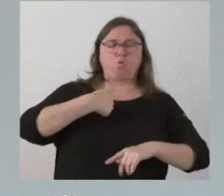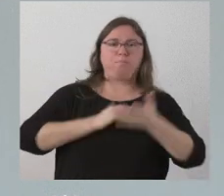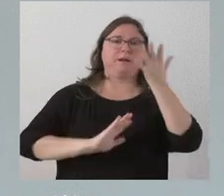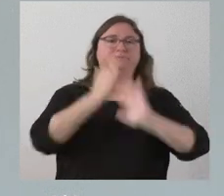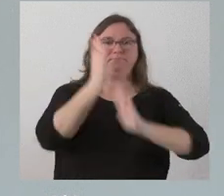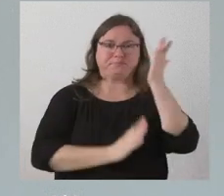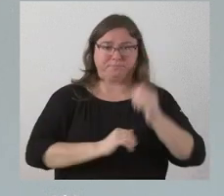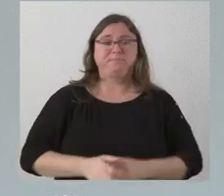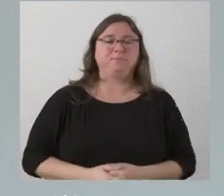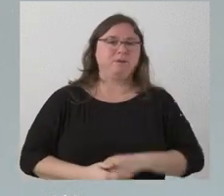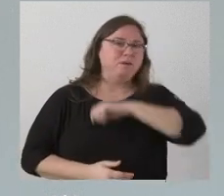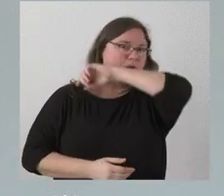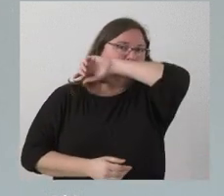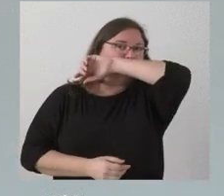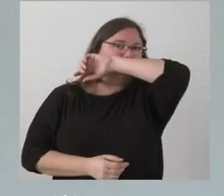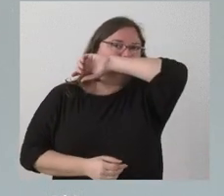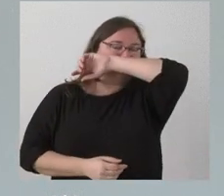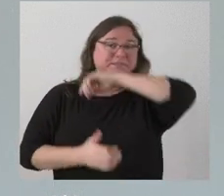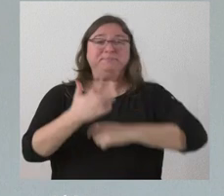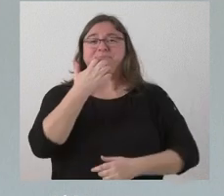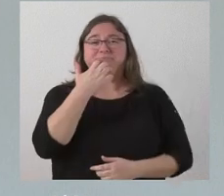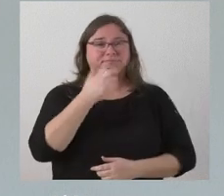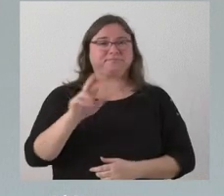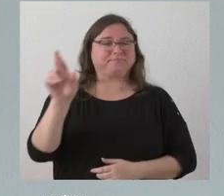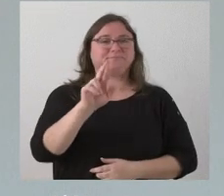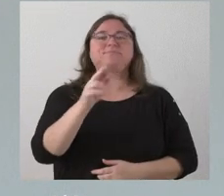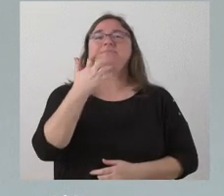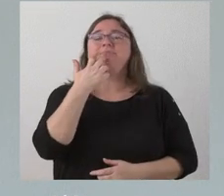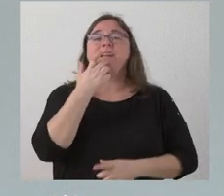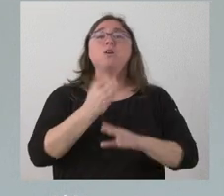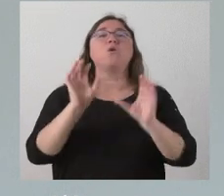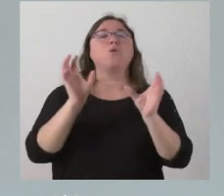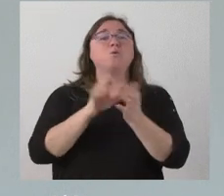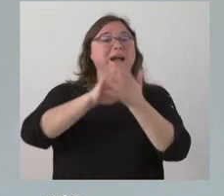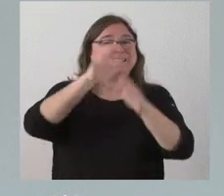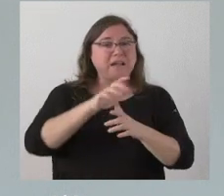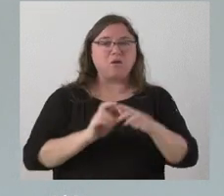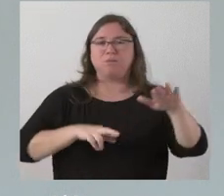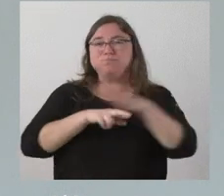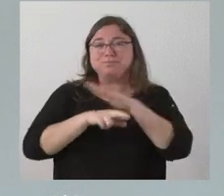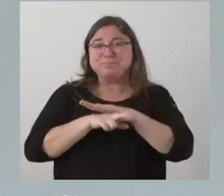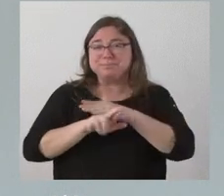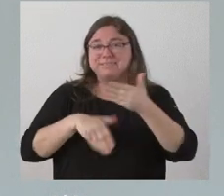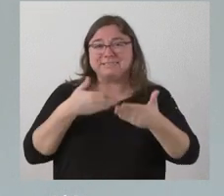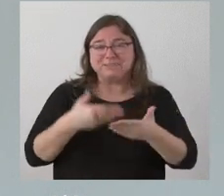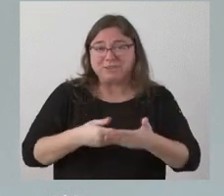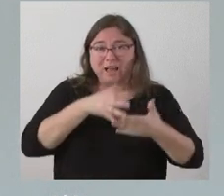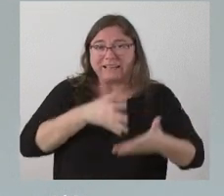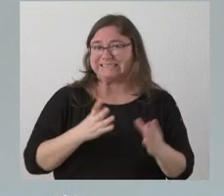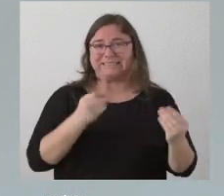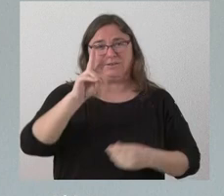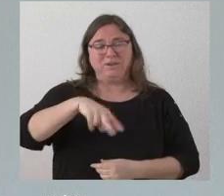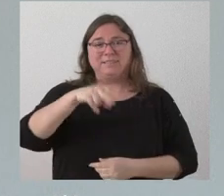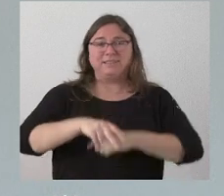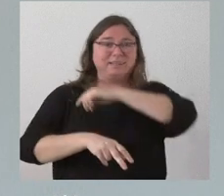de la Junta de Castilla y León cuando insisto nunca antes la Junta de Castilla y León tuvo tantos medios en lucha contra incendios como tiene hoy en esta época